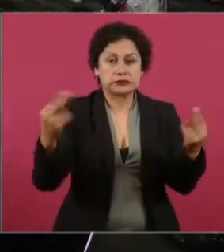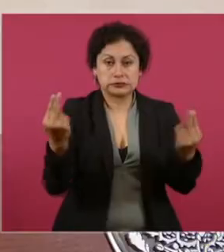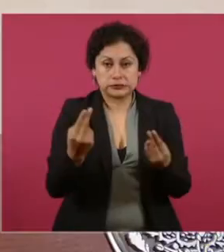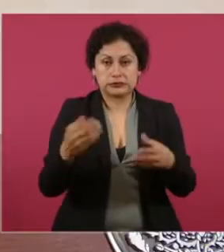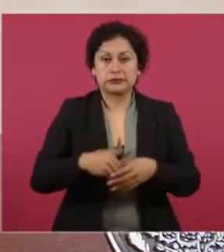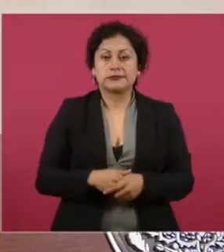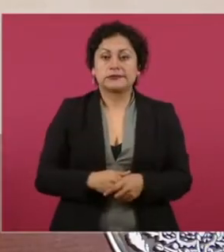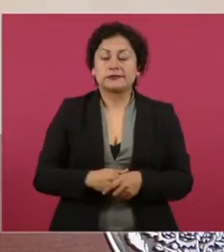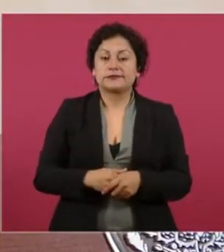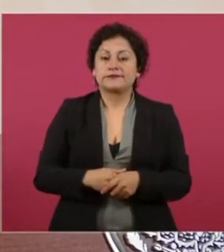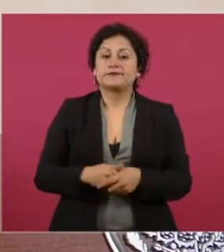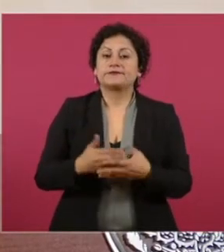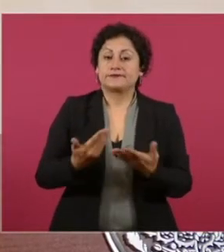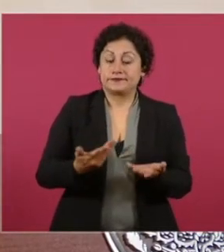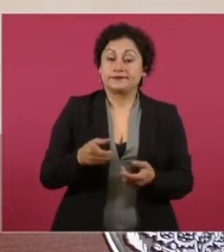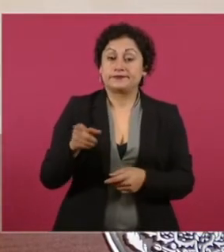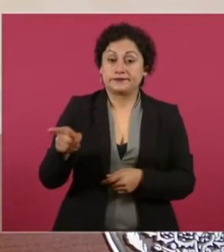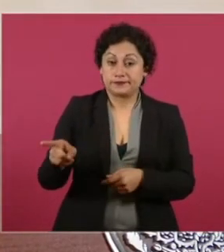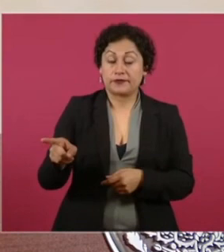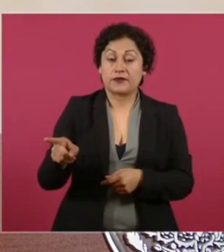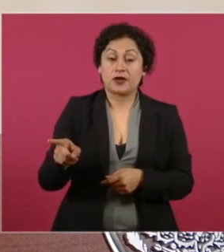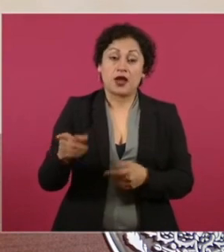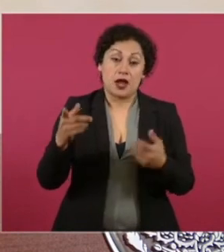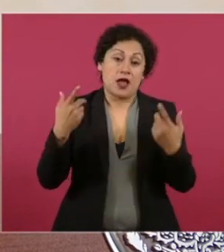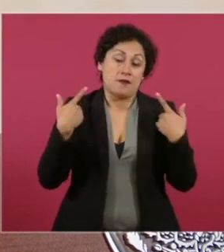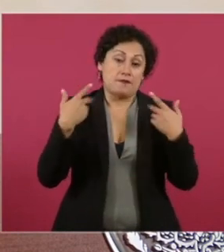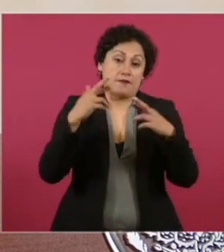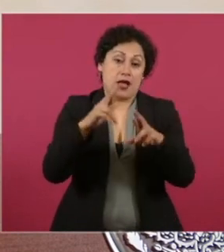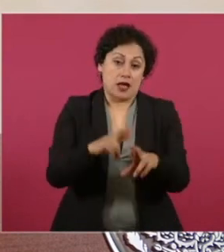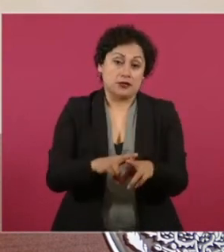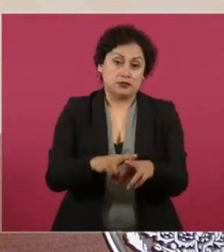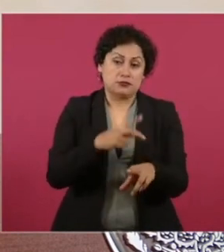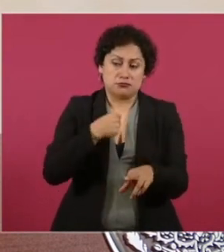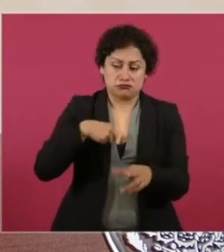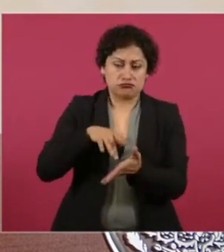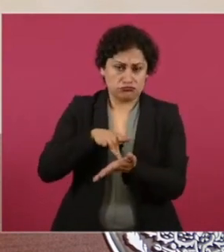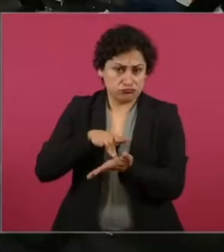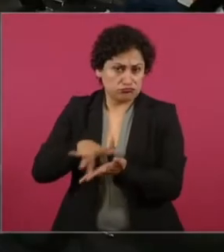Delfina va a contar con todo nuestro apoyo.